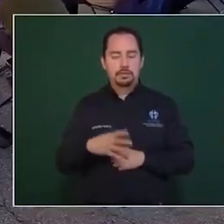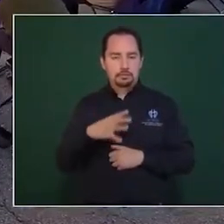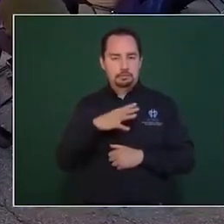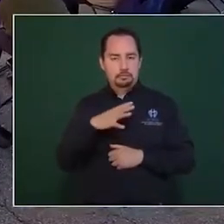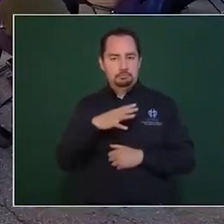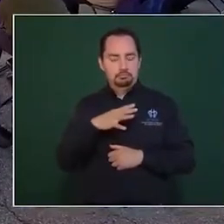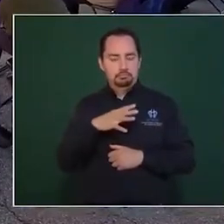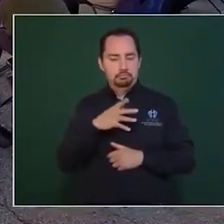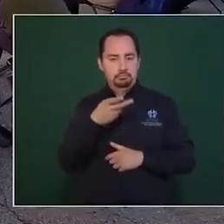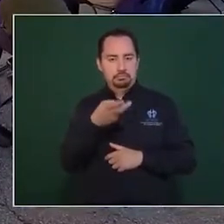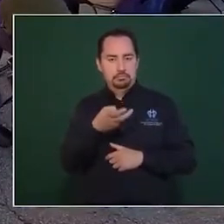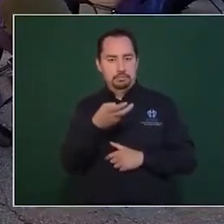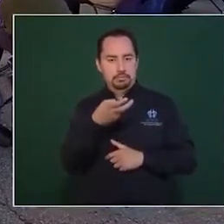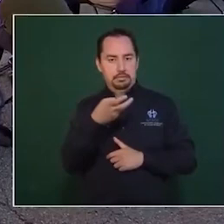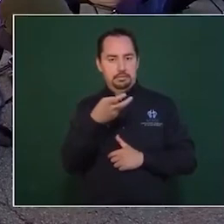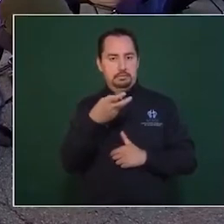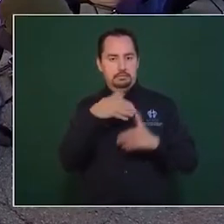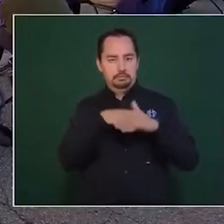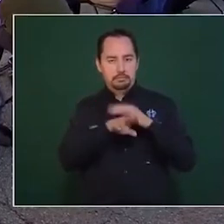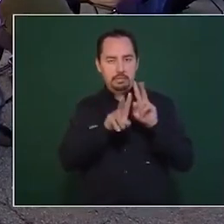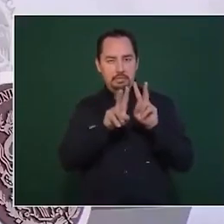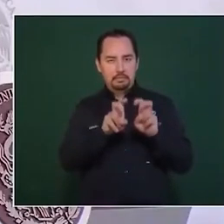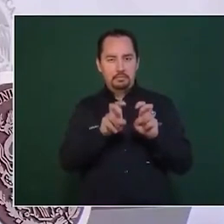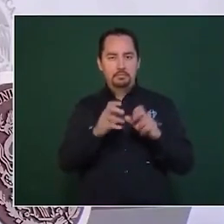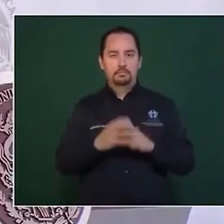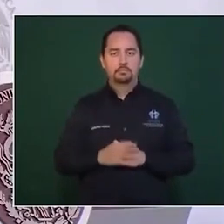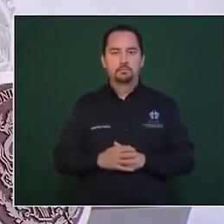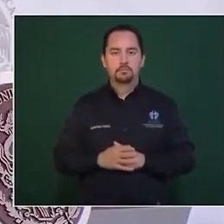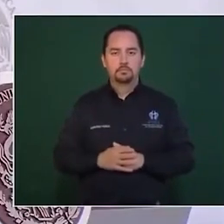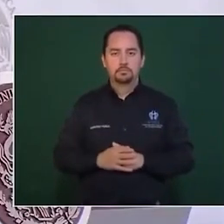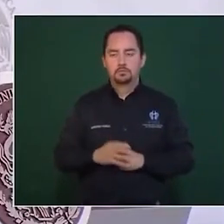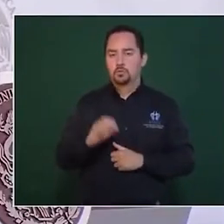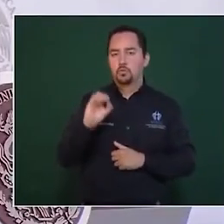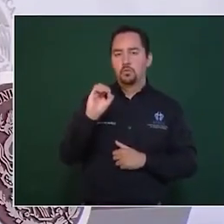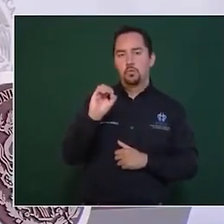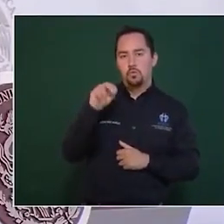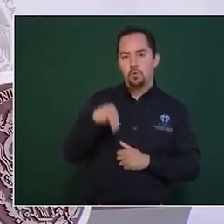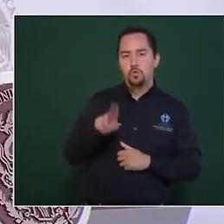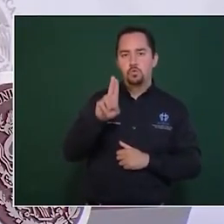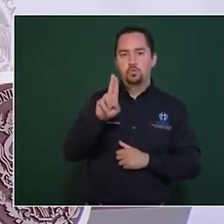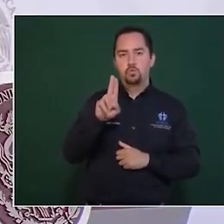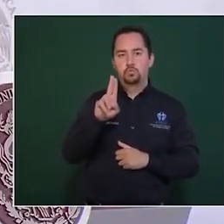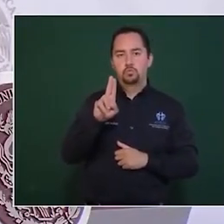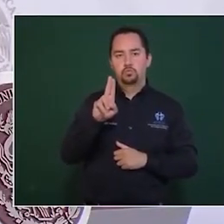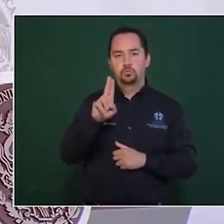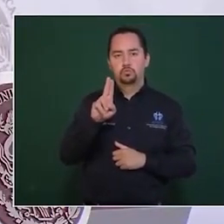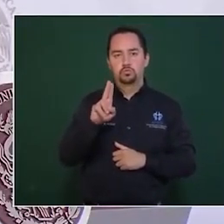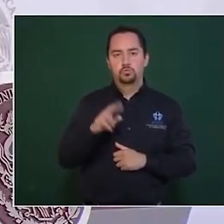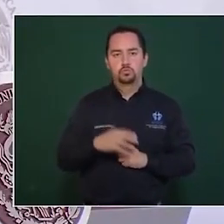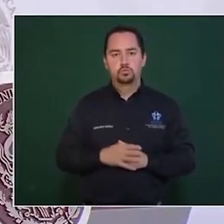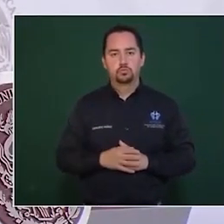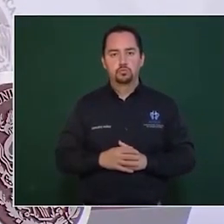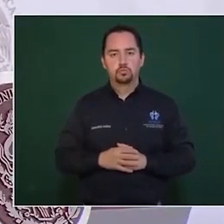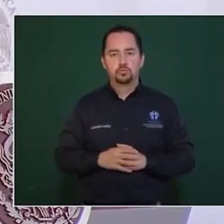Mi intervención en la ONU